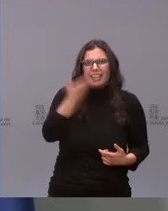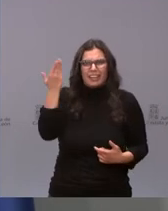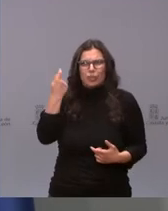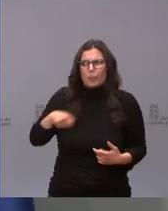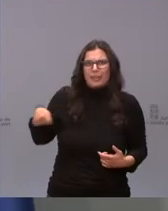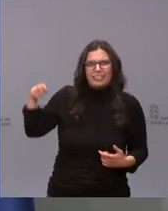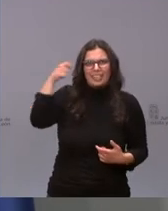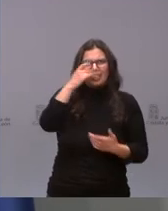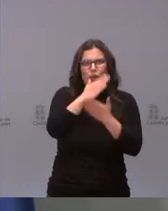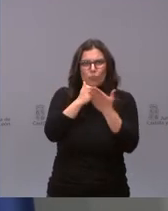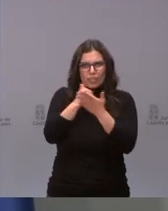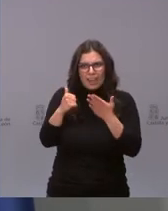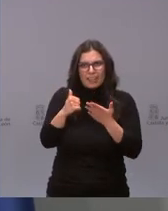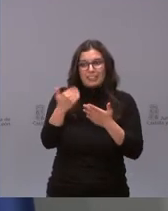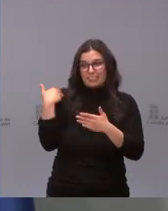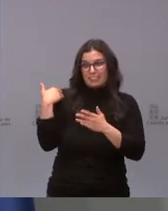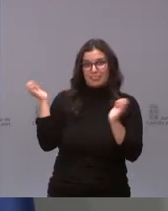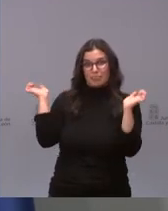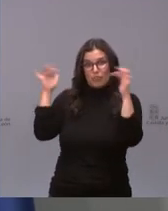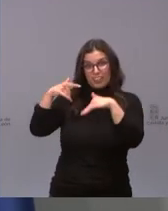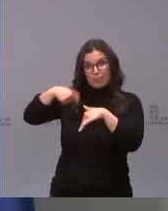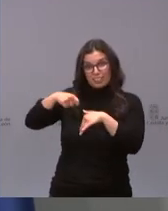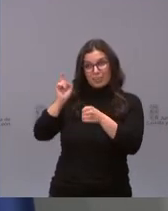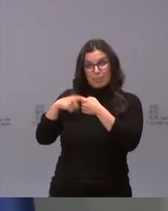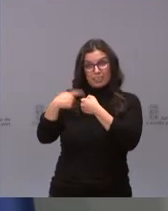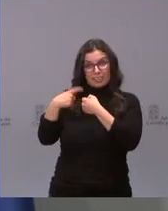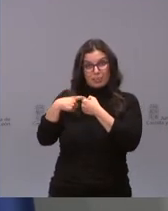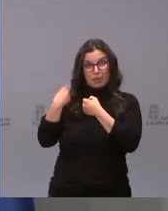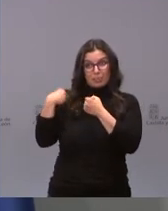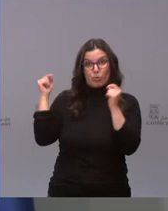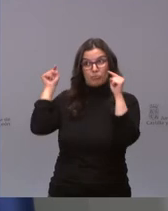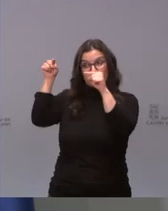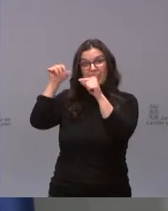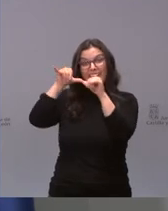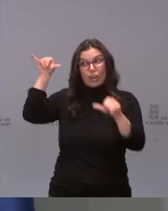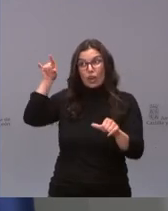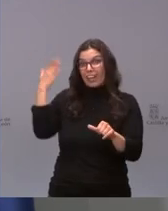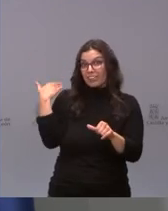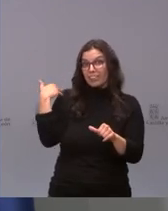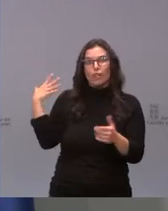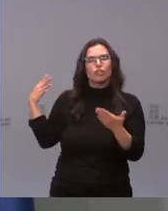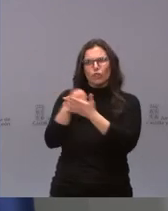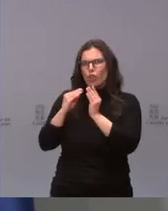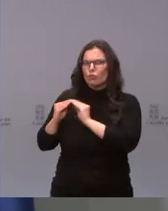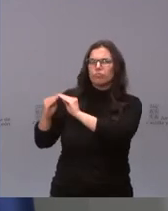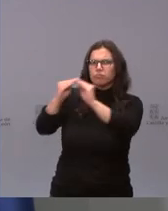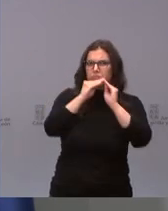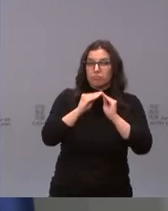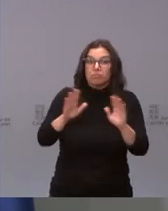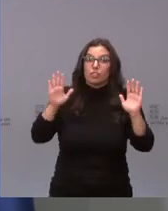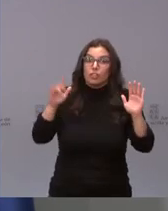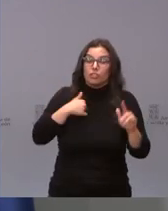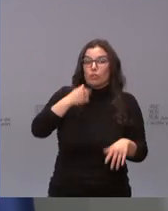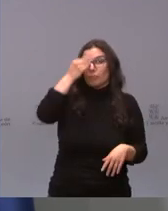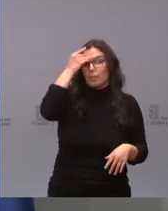comunidades autónomas que estaban presentes en la conferencia de presidentes de La Rioja, todos. Por tanto, no creo que